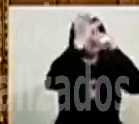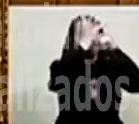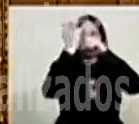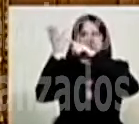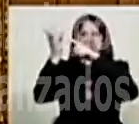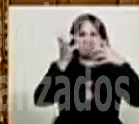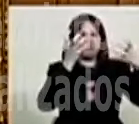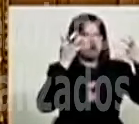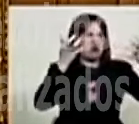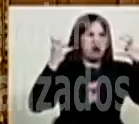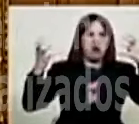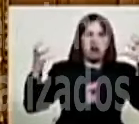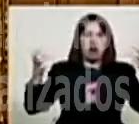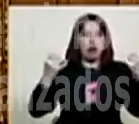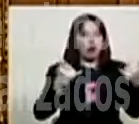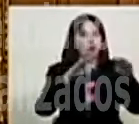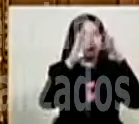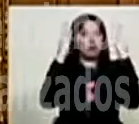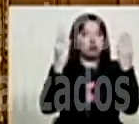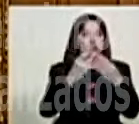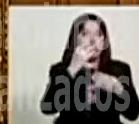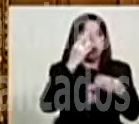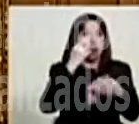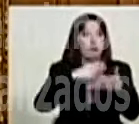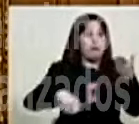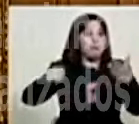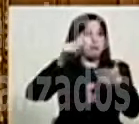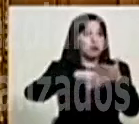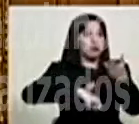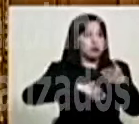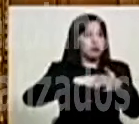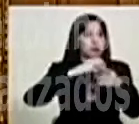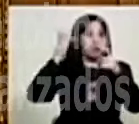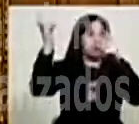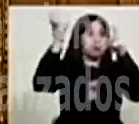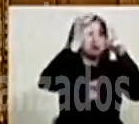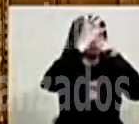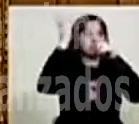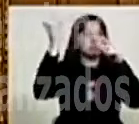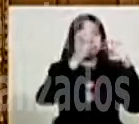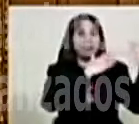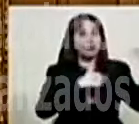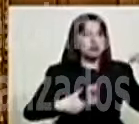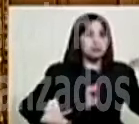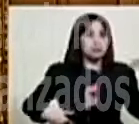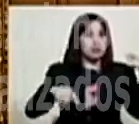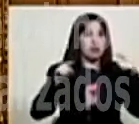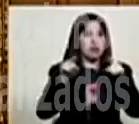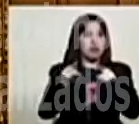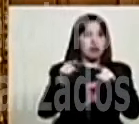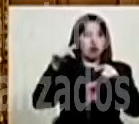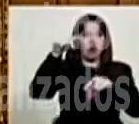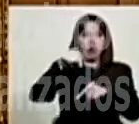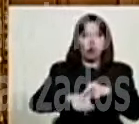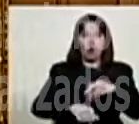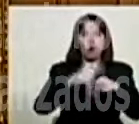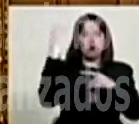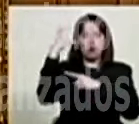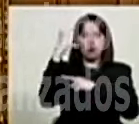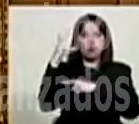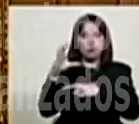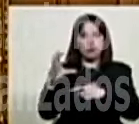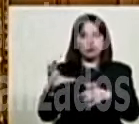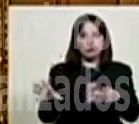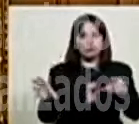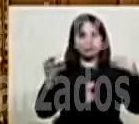Ahora en el mundo están prohibidos que vuelen drones en actos presidenciales. Hoy fue la toma de posesión en Colombia